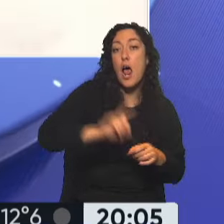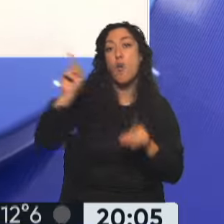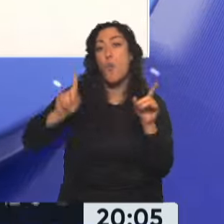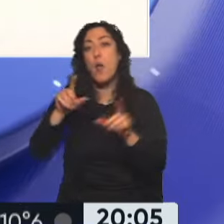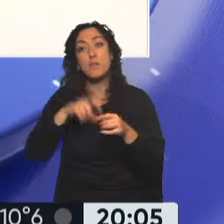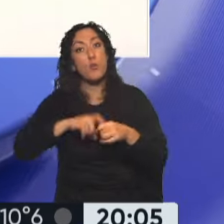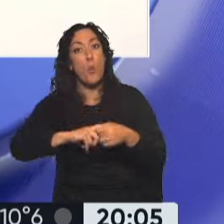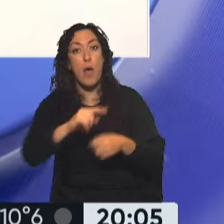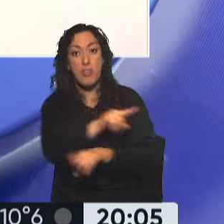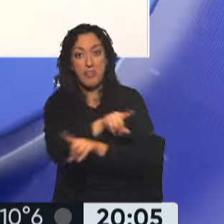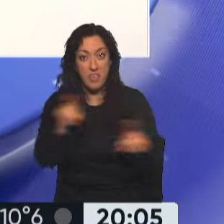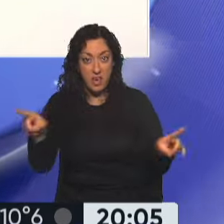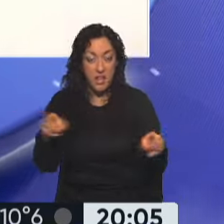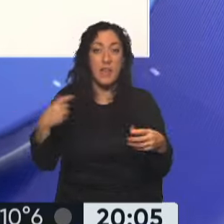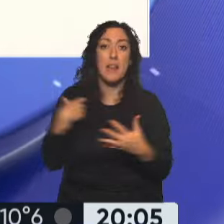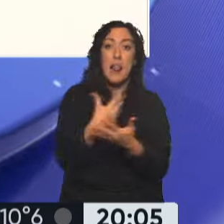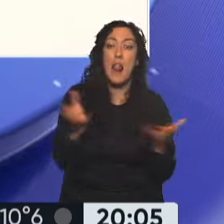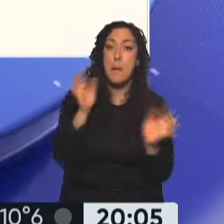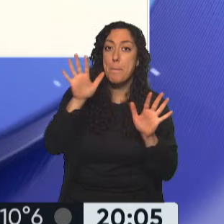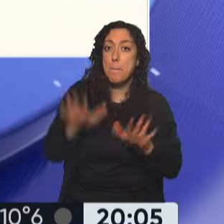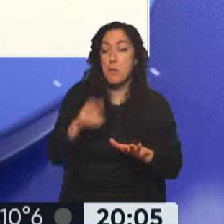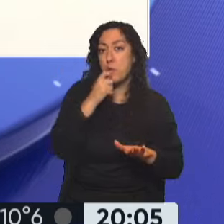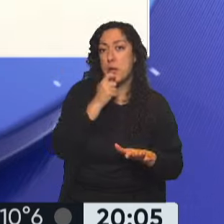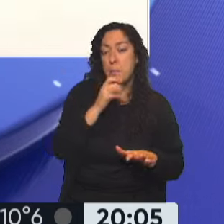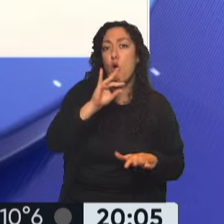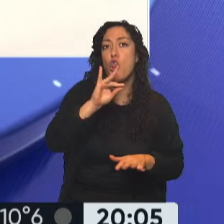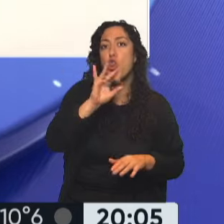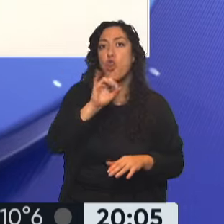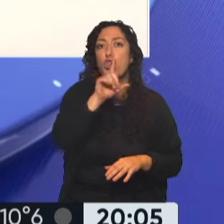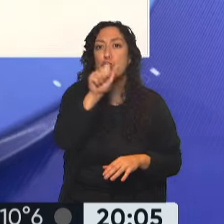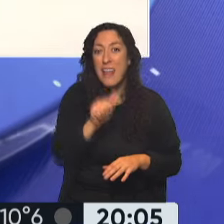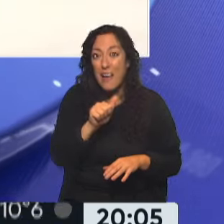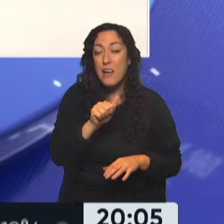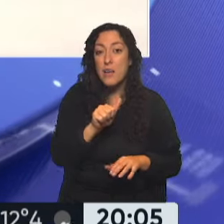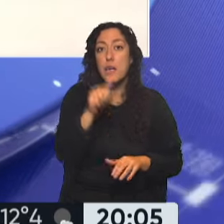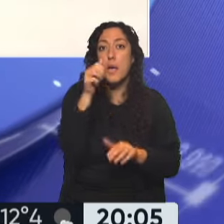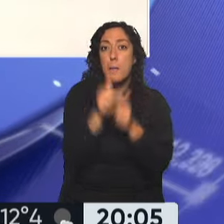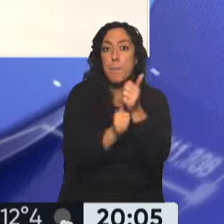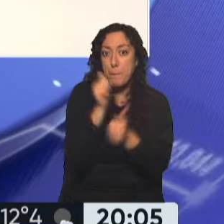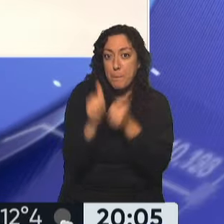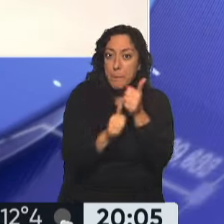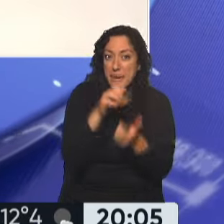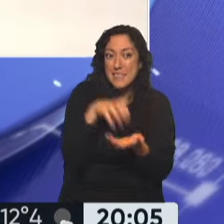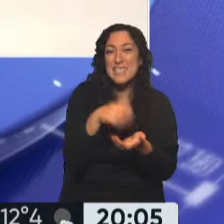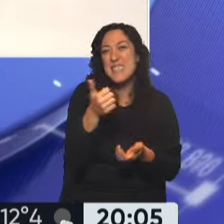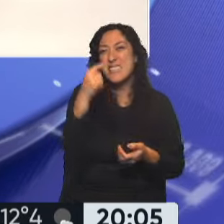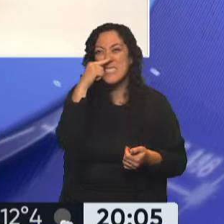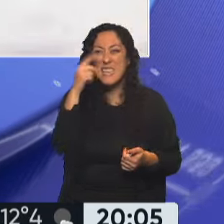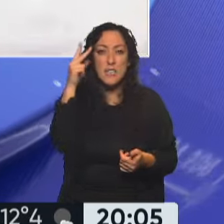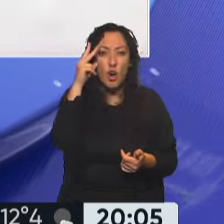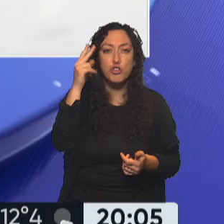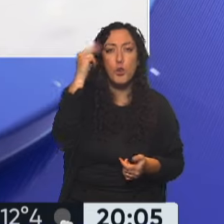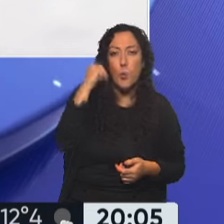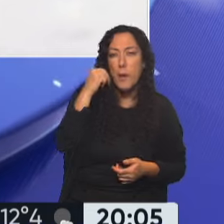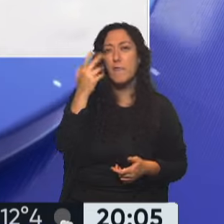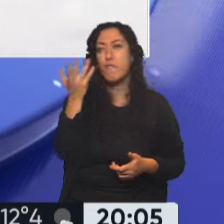medida de fuerza, este paro general, por ejemplo, la empresa Dota, que son varias líneas de colectivos, la 6, la 7, la 8, la